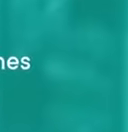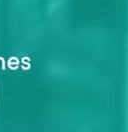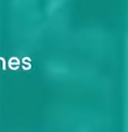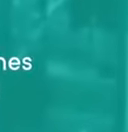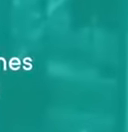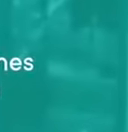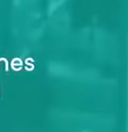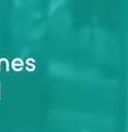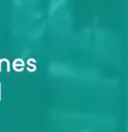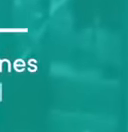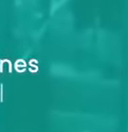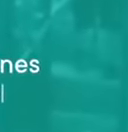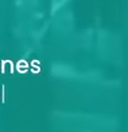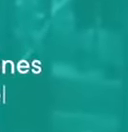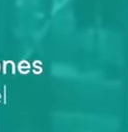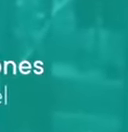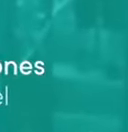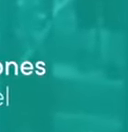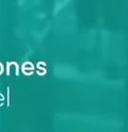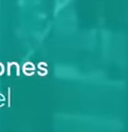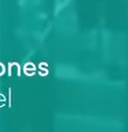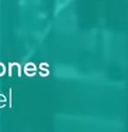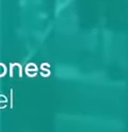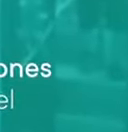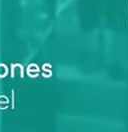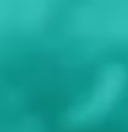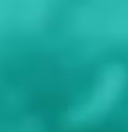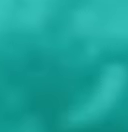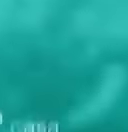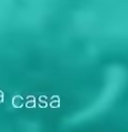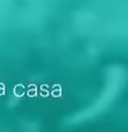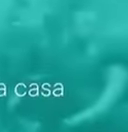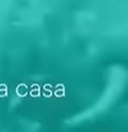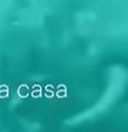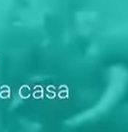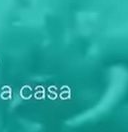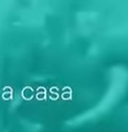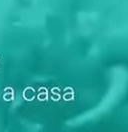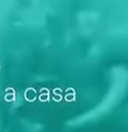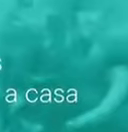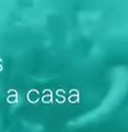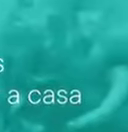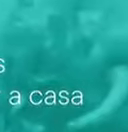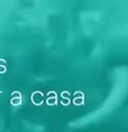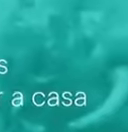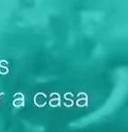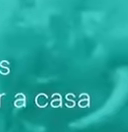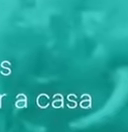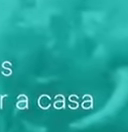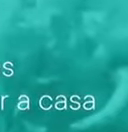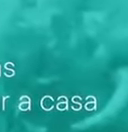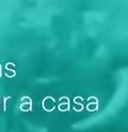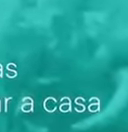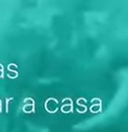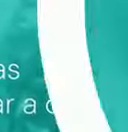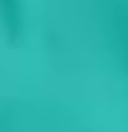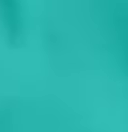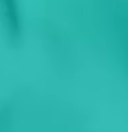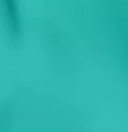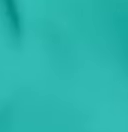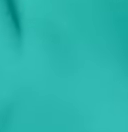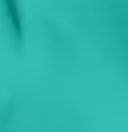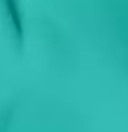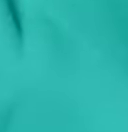las recomendaciones y protocolos para abordar el transporte público. Cuando vayas de compras, desinfecta lo comprado al llegar a casa.